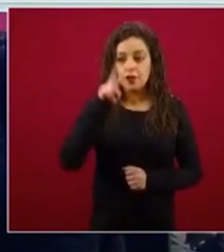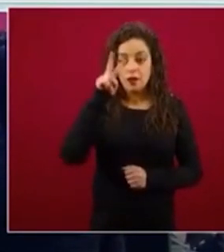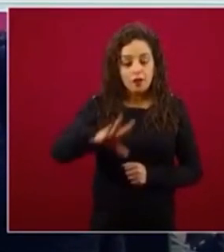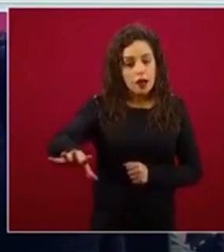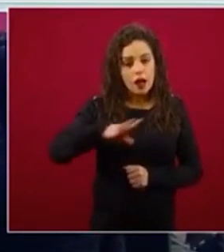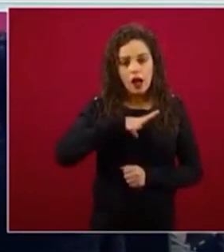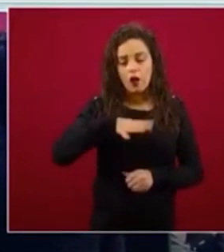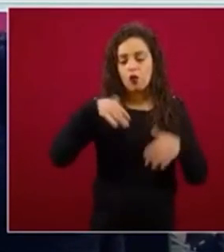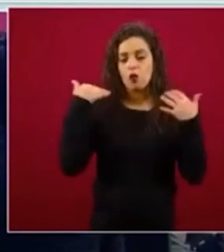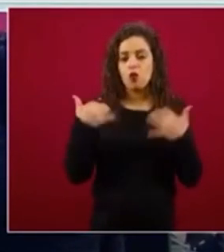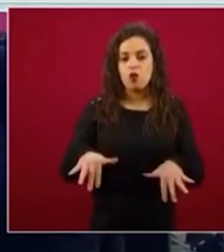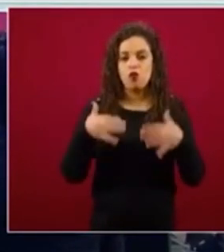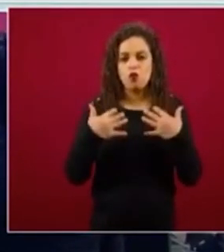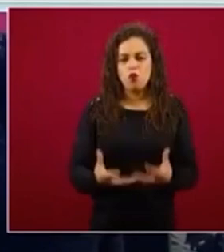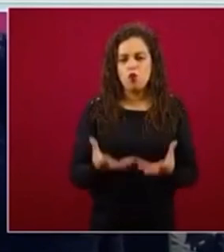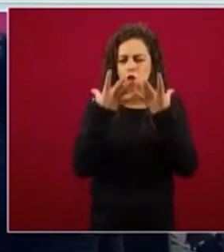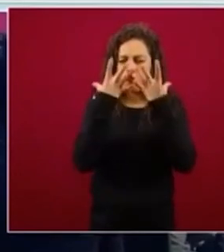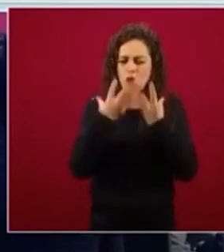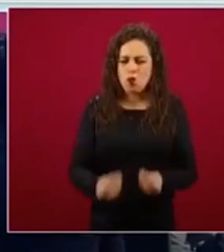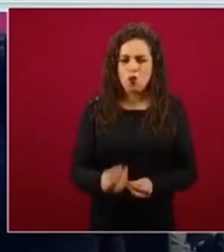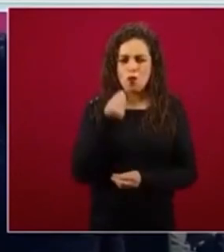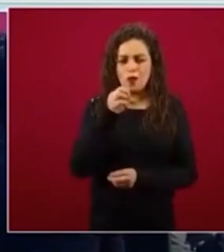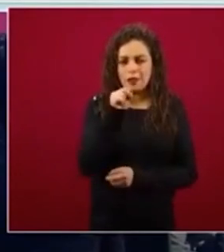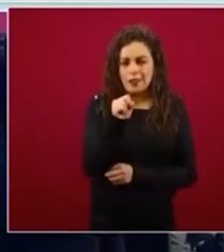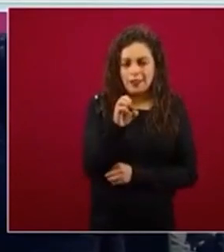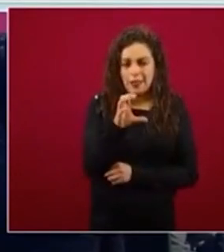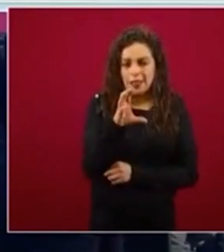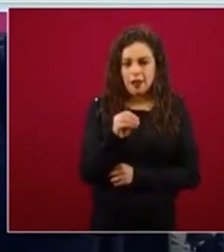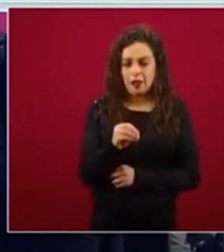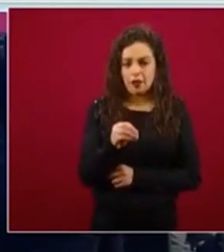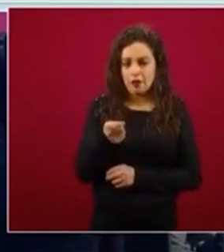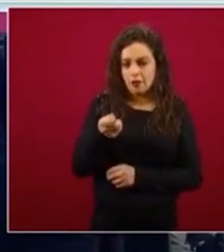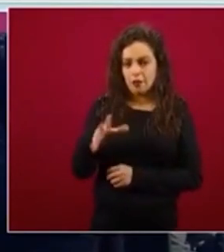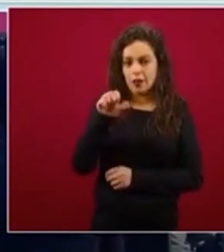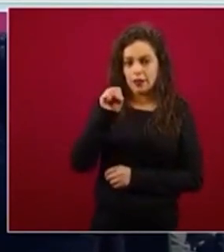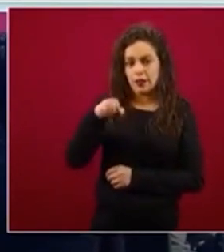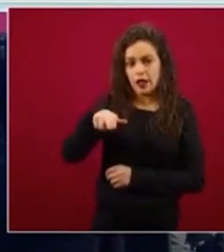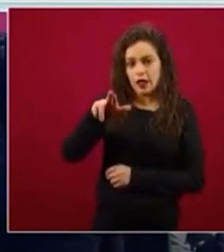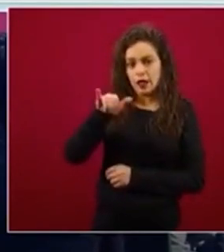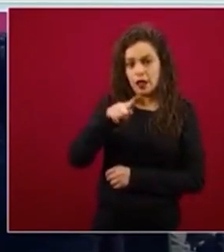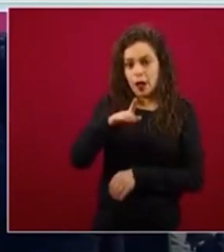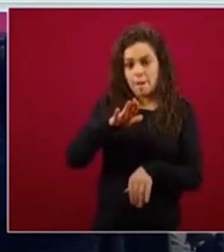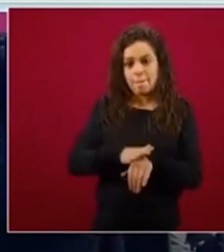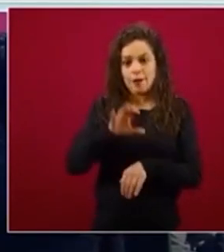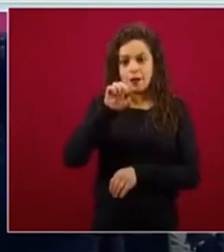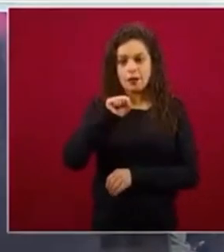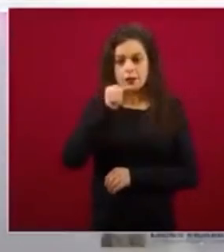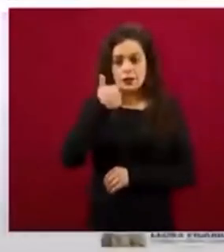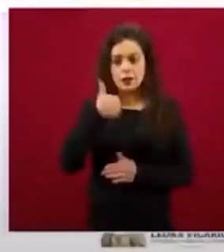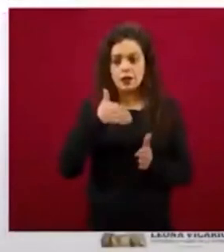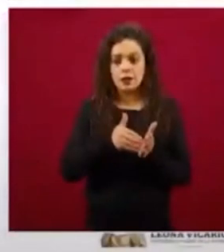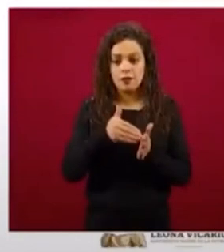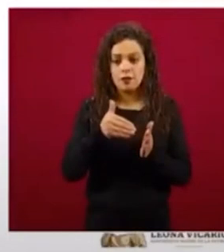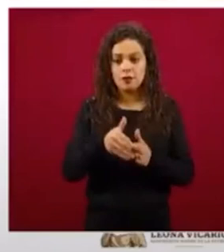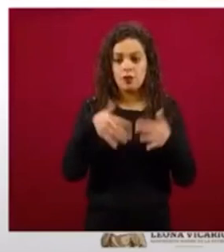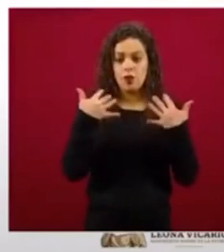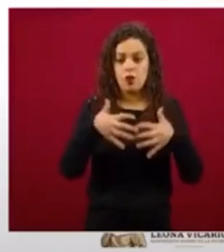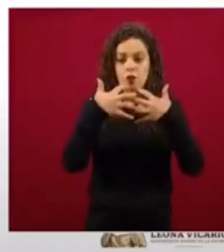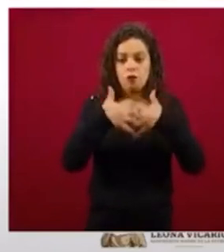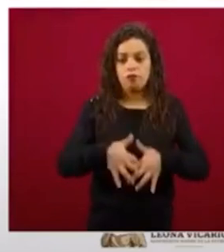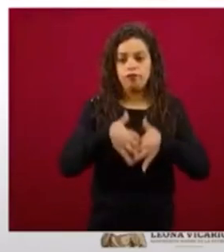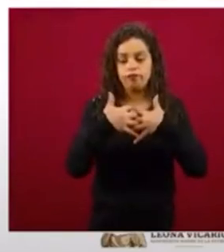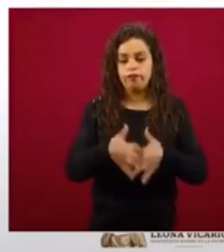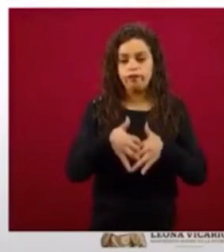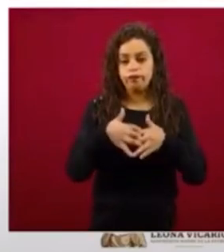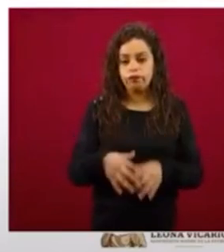mil, más cerca de 66 mil productores, con una derrama económica de cerca de cinco mil millones